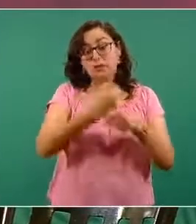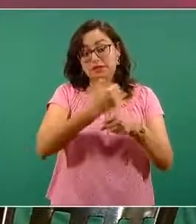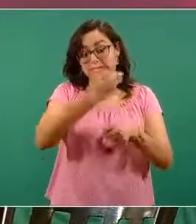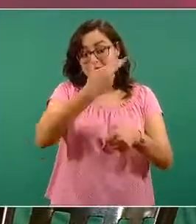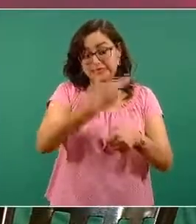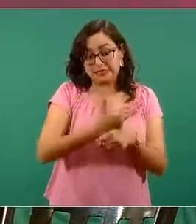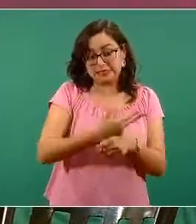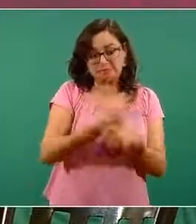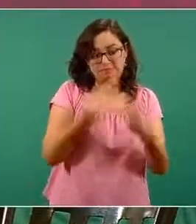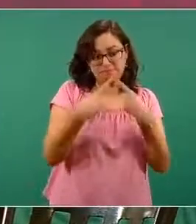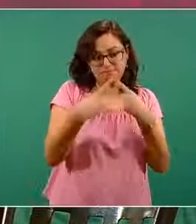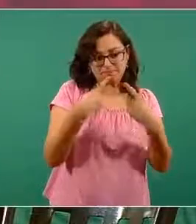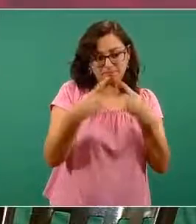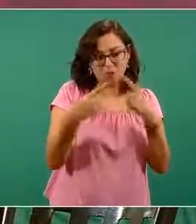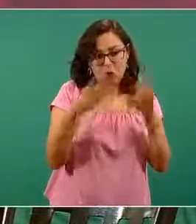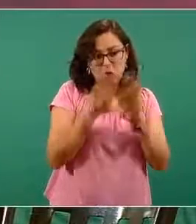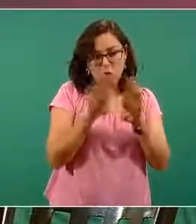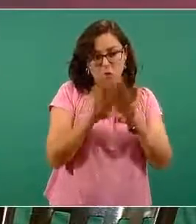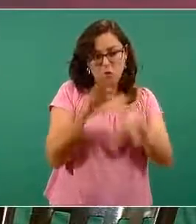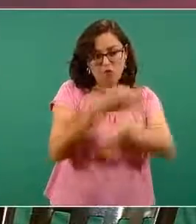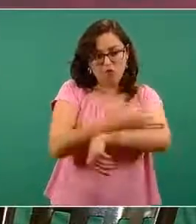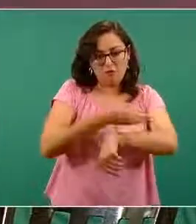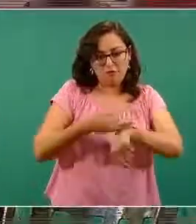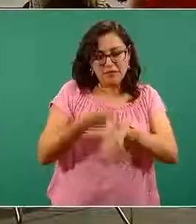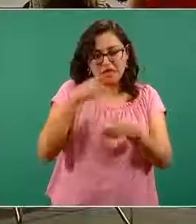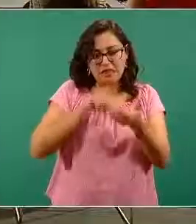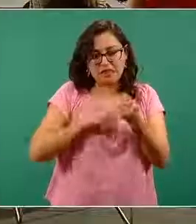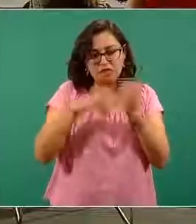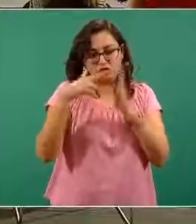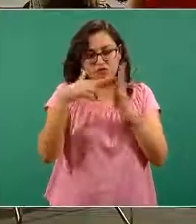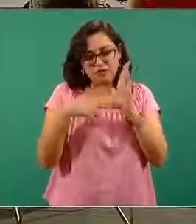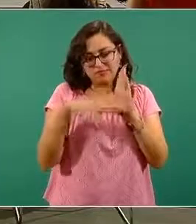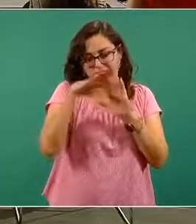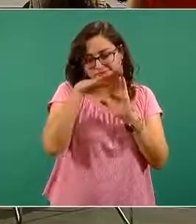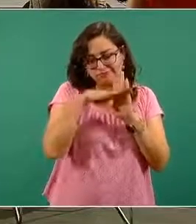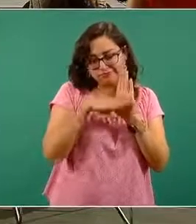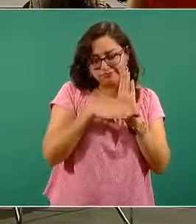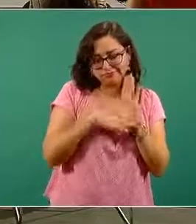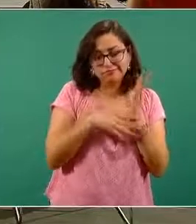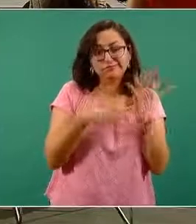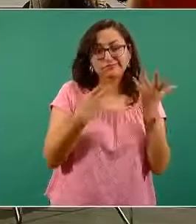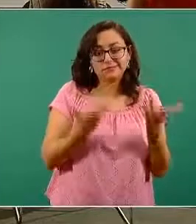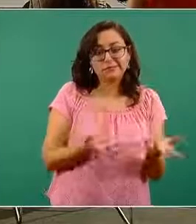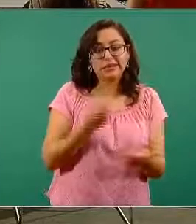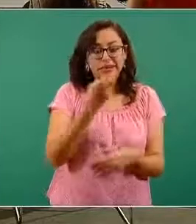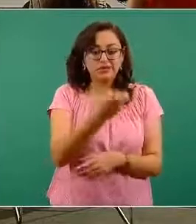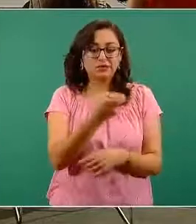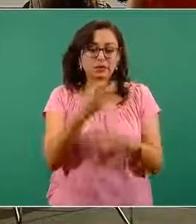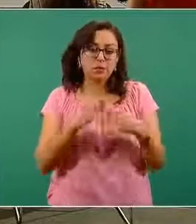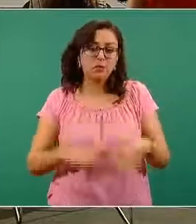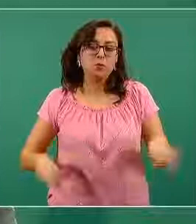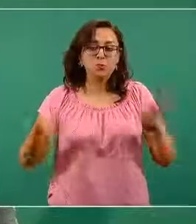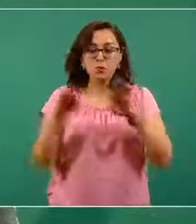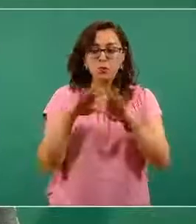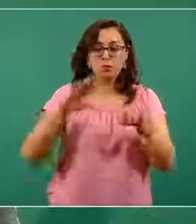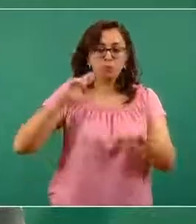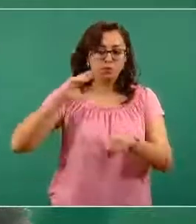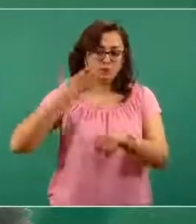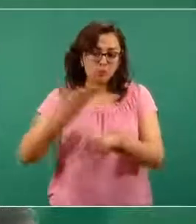la Secretaría de Educación Pública, es de nuevo hablar de una corresponsabilidad social.